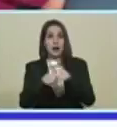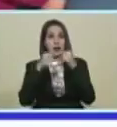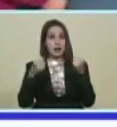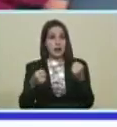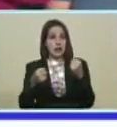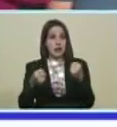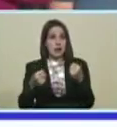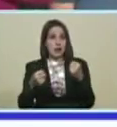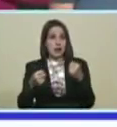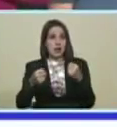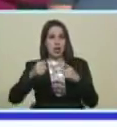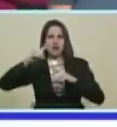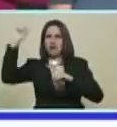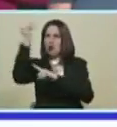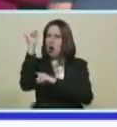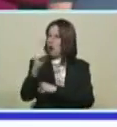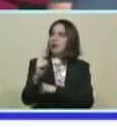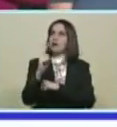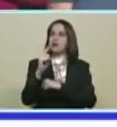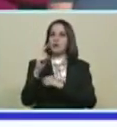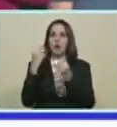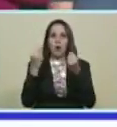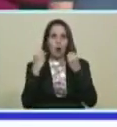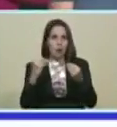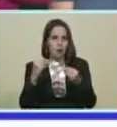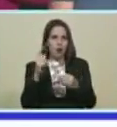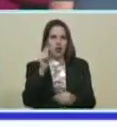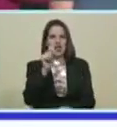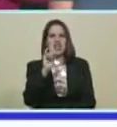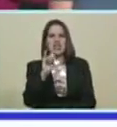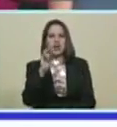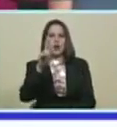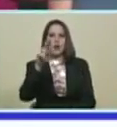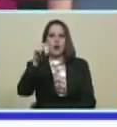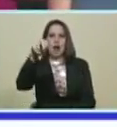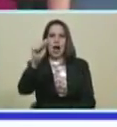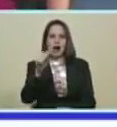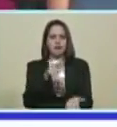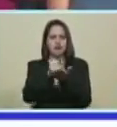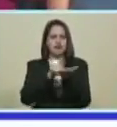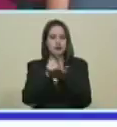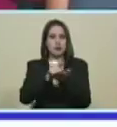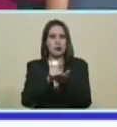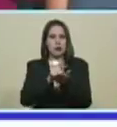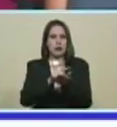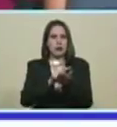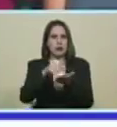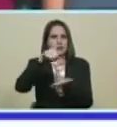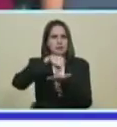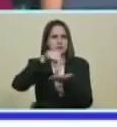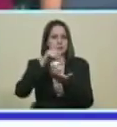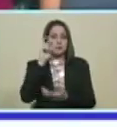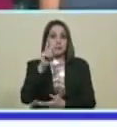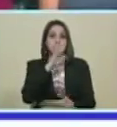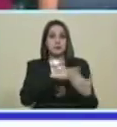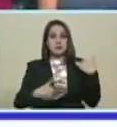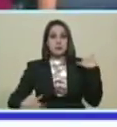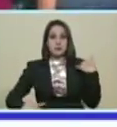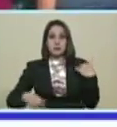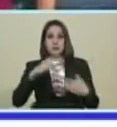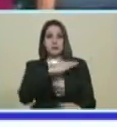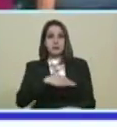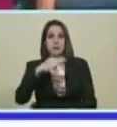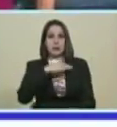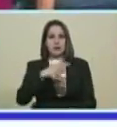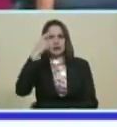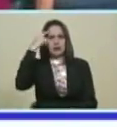Trueno Y centella En Ciudatiuna Yo creo que Yo quiero que el compañero Miguel Carreño Presidente De la gran misión